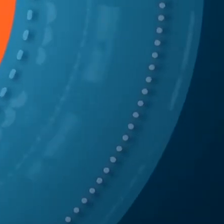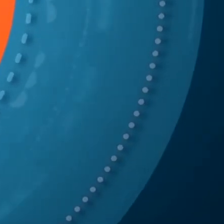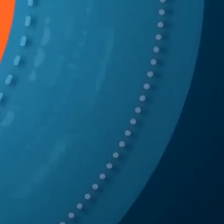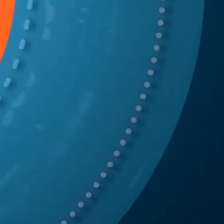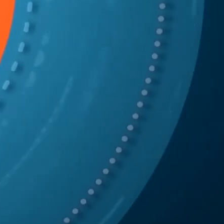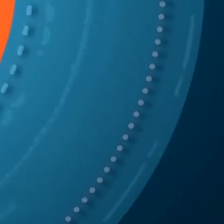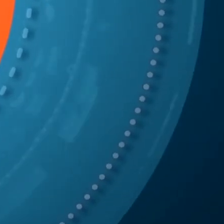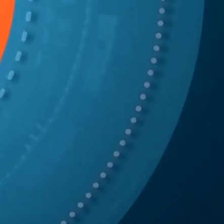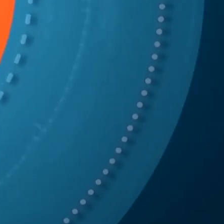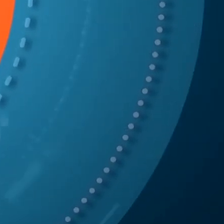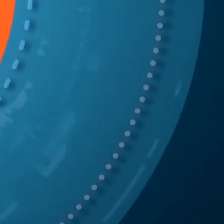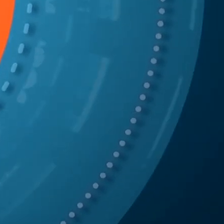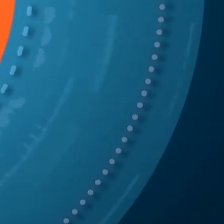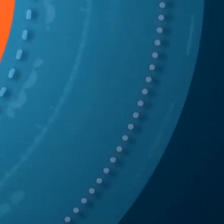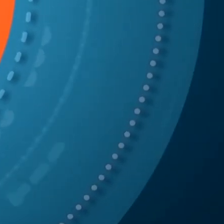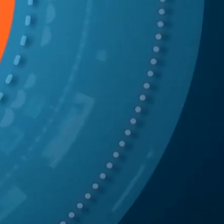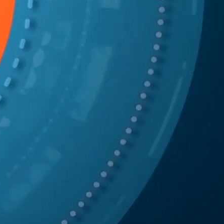¡Suscríbete canal! Gracias ver el video.